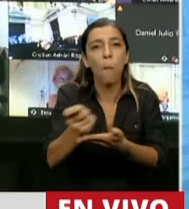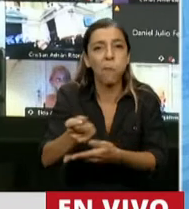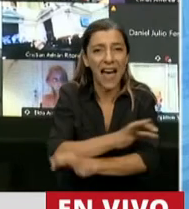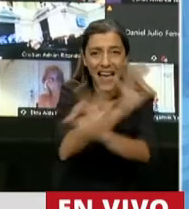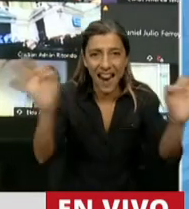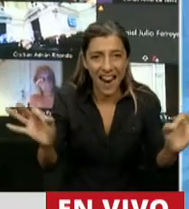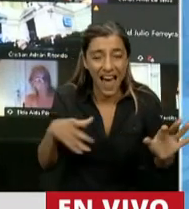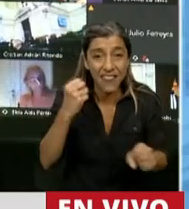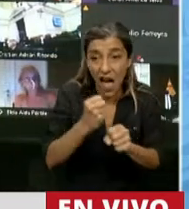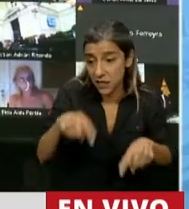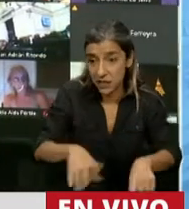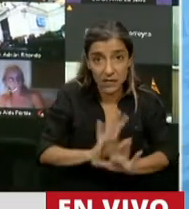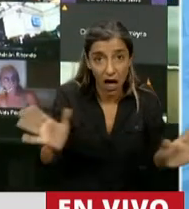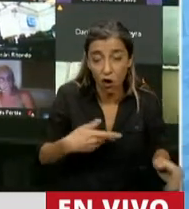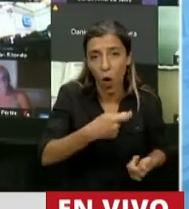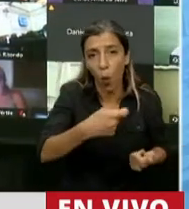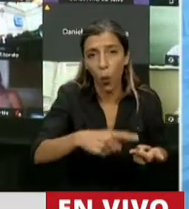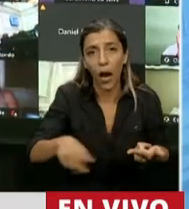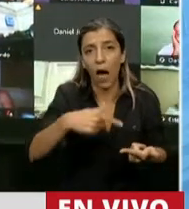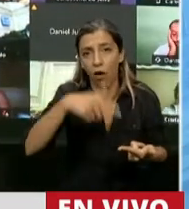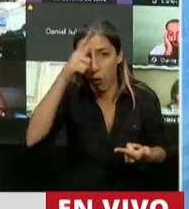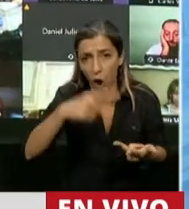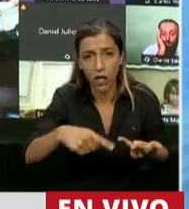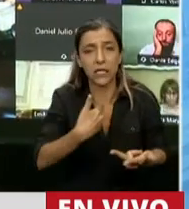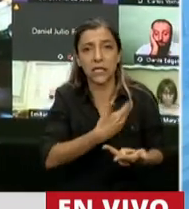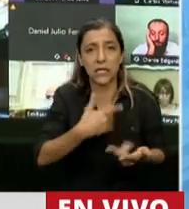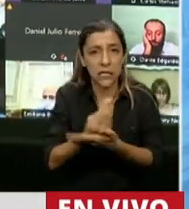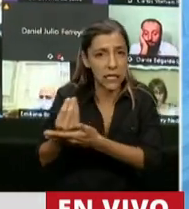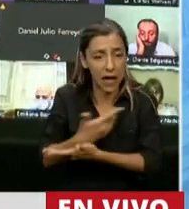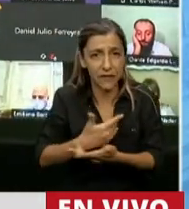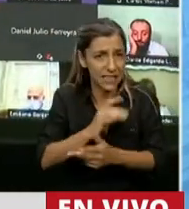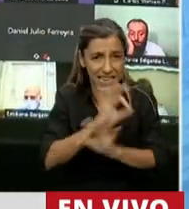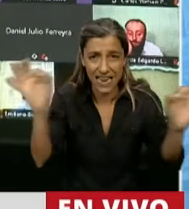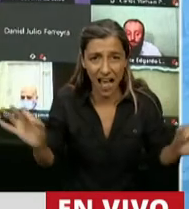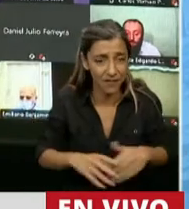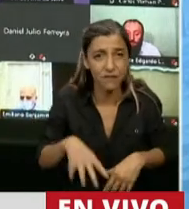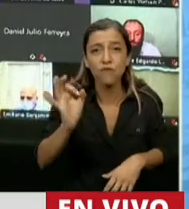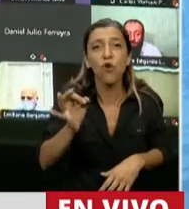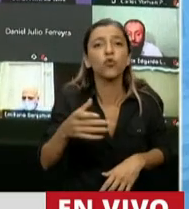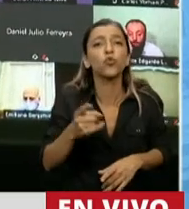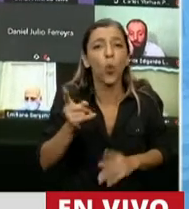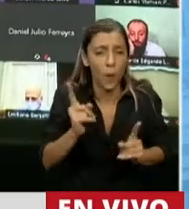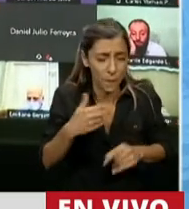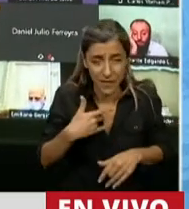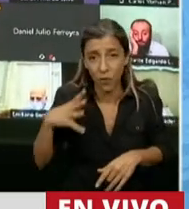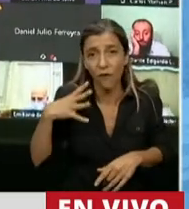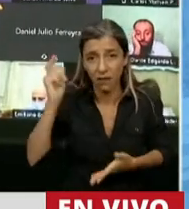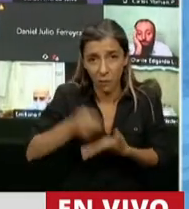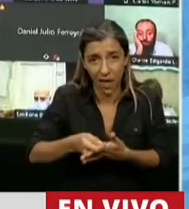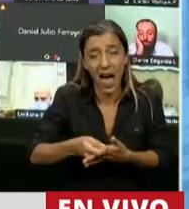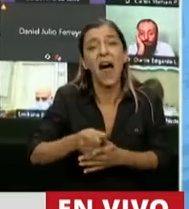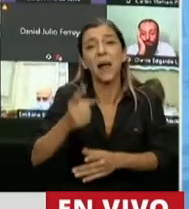Estado, a ningún jubilado. Todavía no se le pagó el sueldo de octubre a ninguno. A la mitad se le debe el sueldo de septiembre.